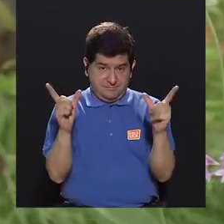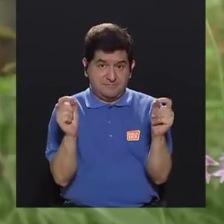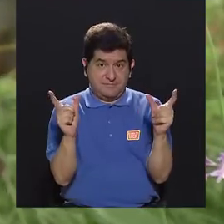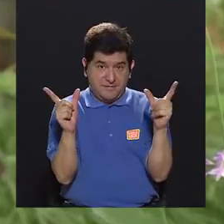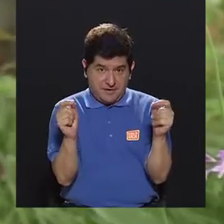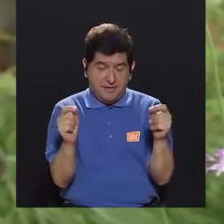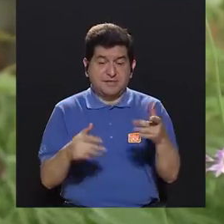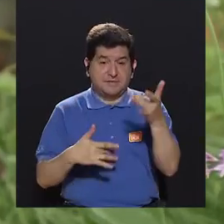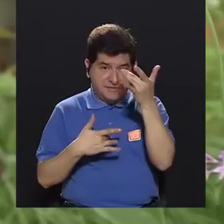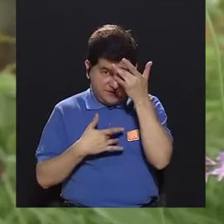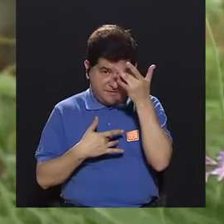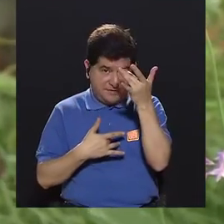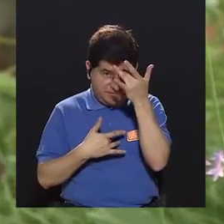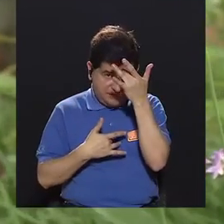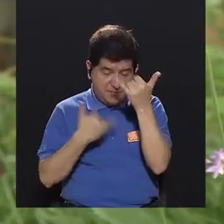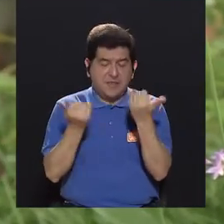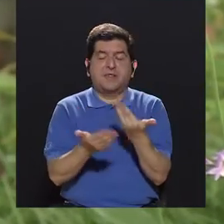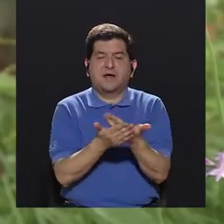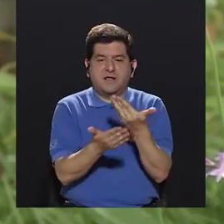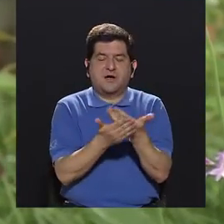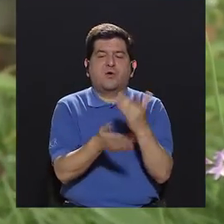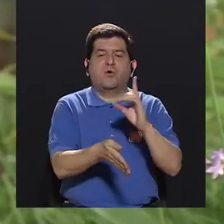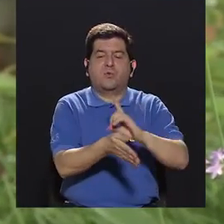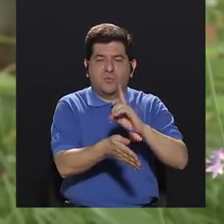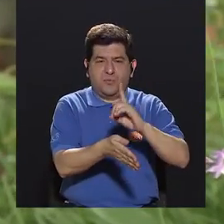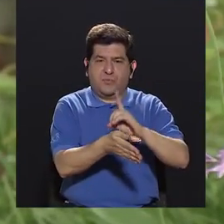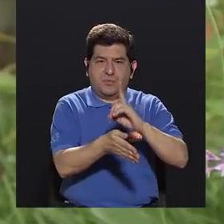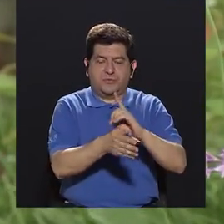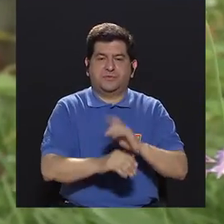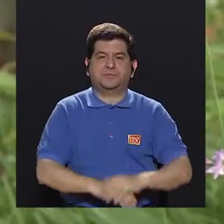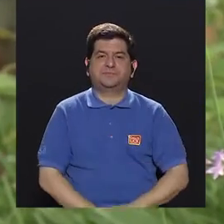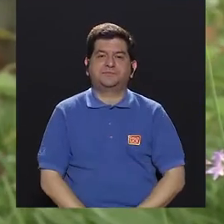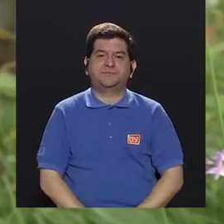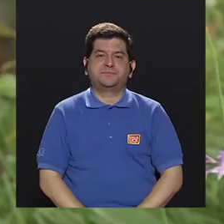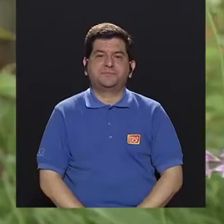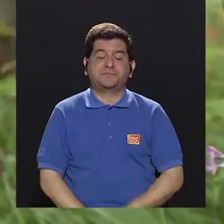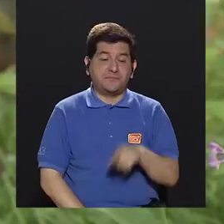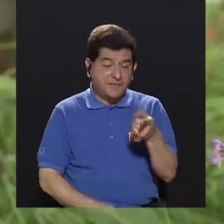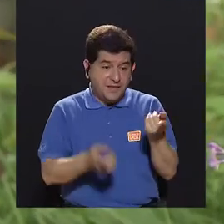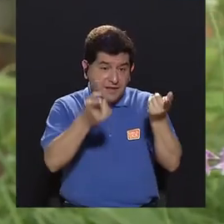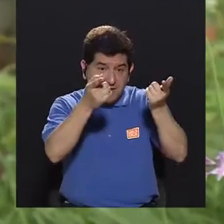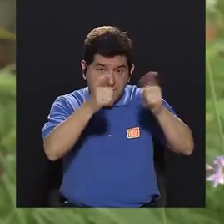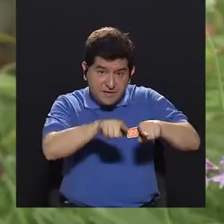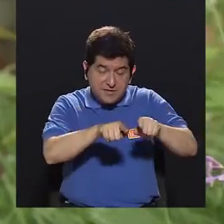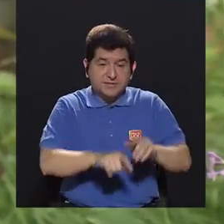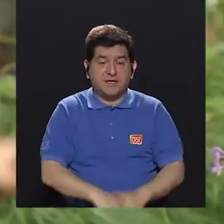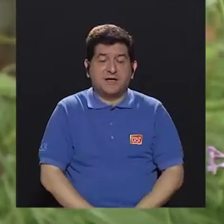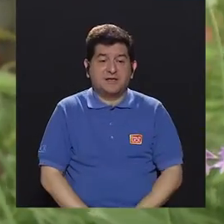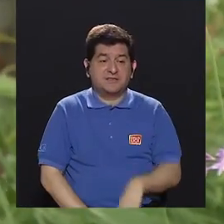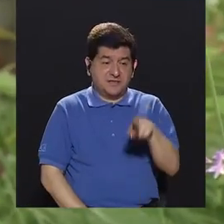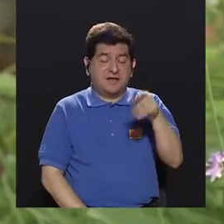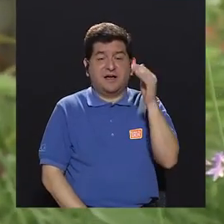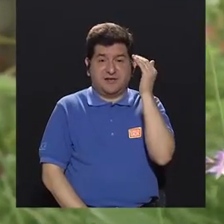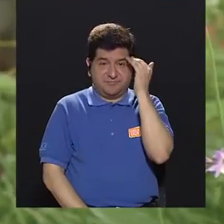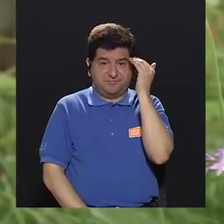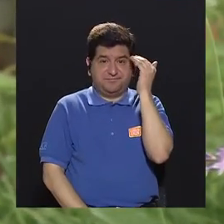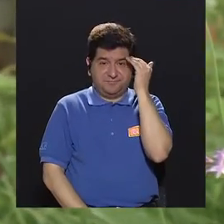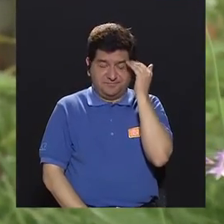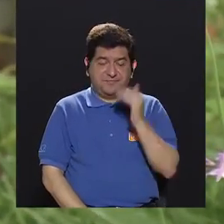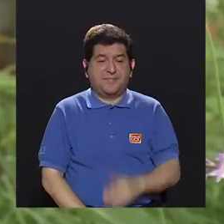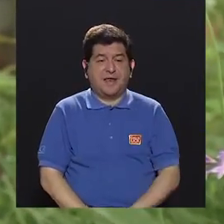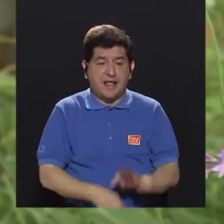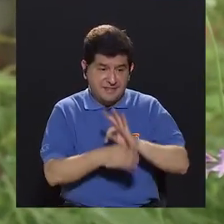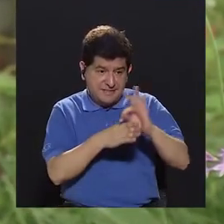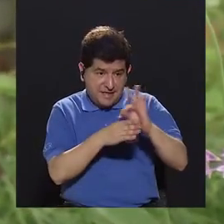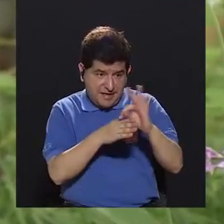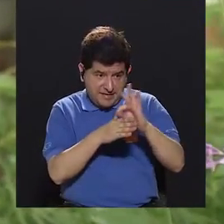enfermedades que lo han comprobado los médicos, inclusive, que son más conscientes. El